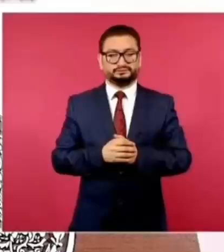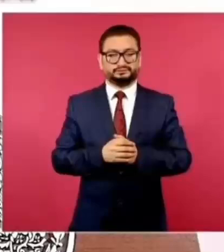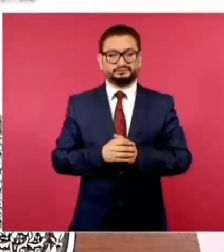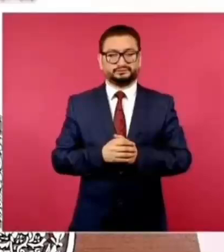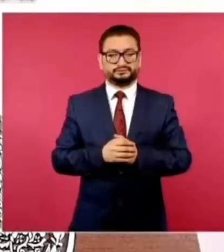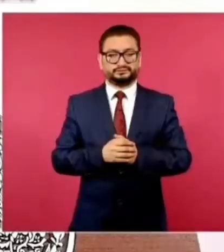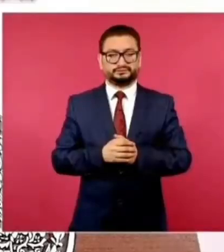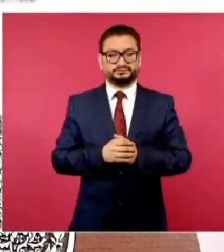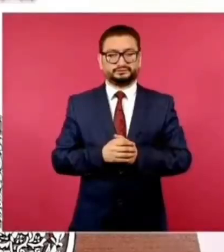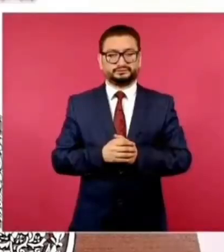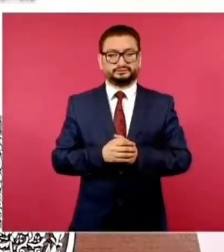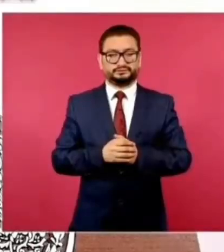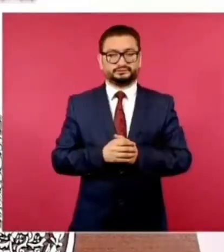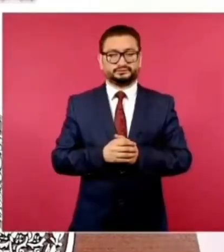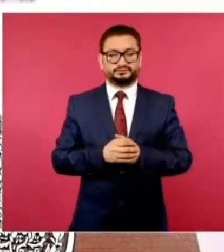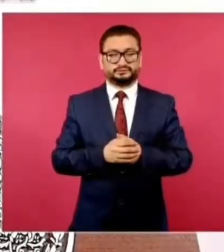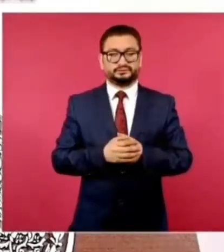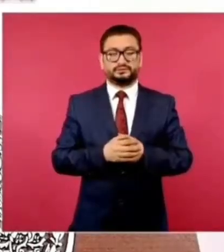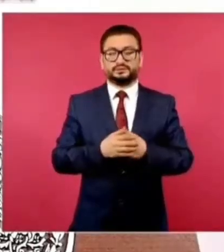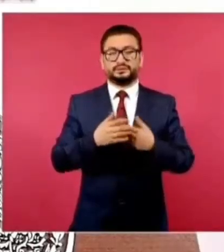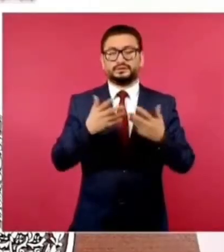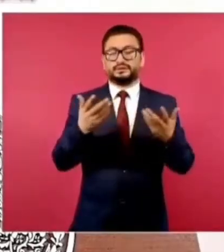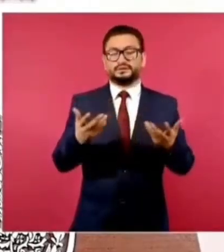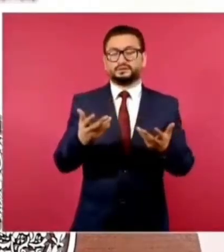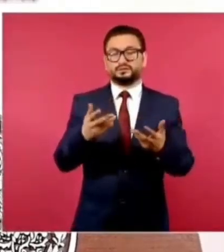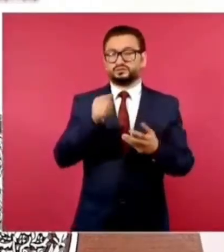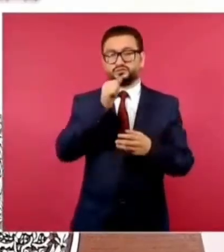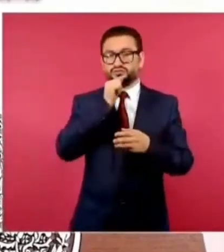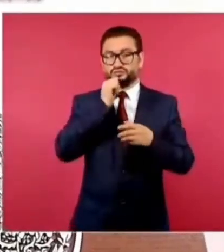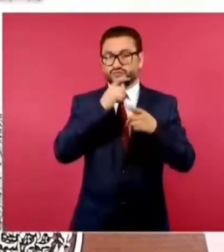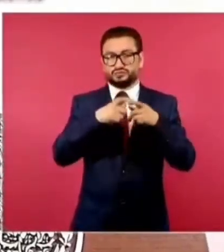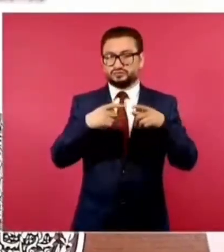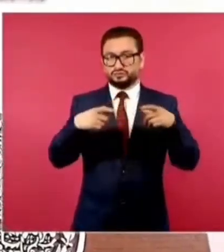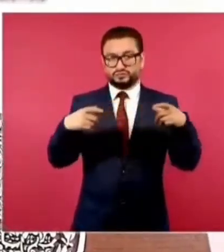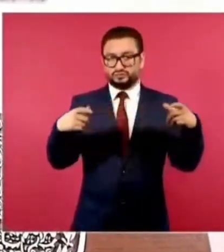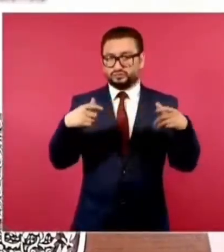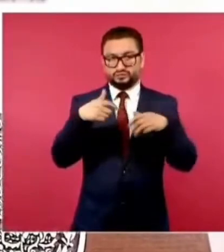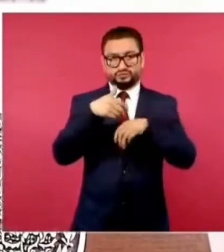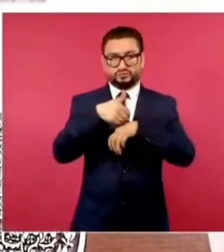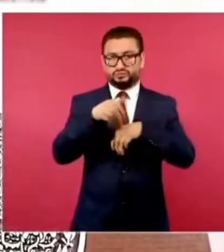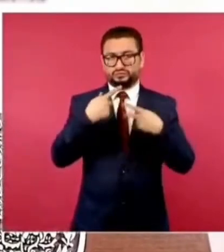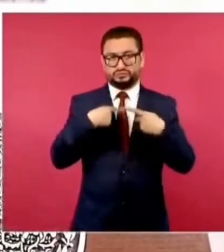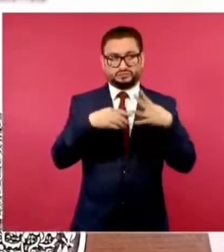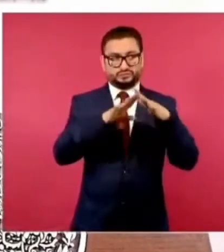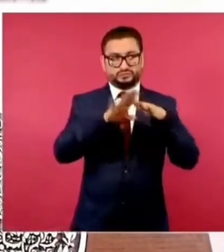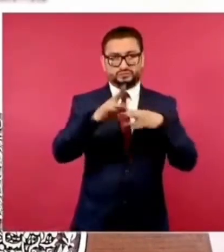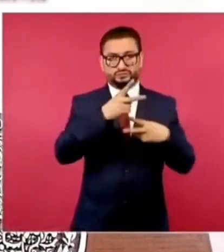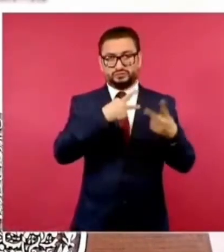no ha crecido el número de deportados.